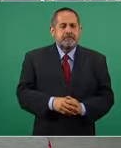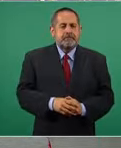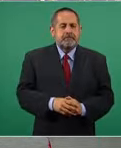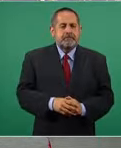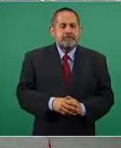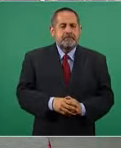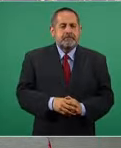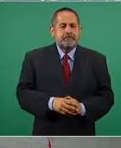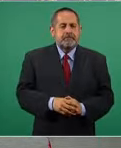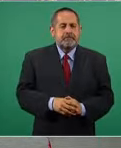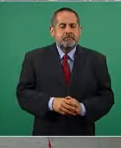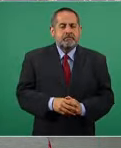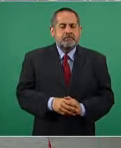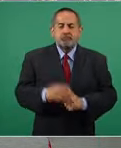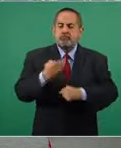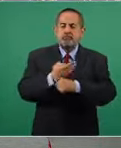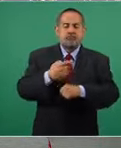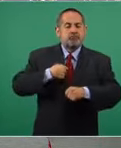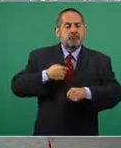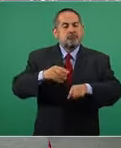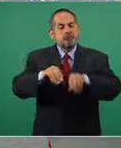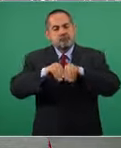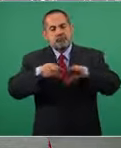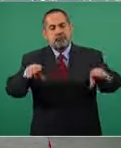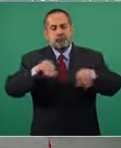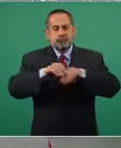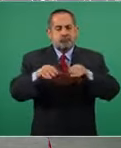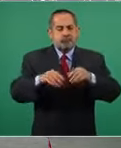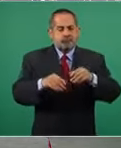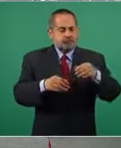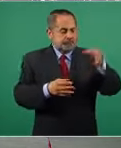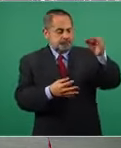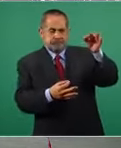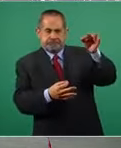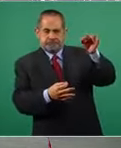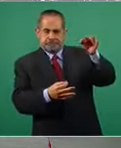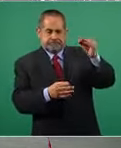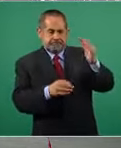dar a conocer un documento que